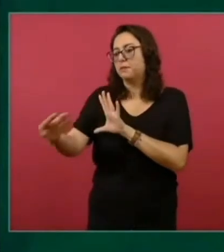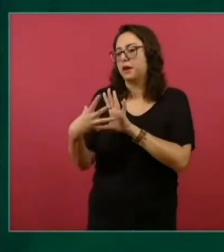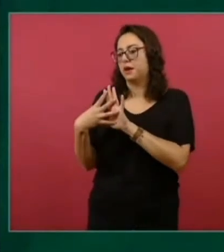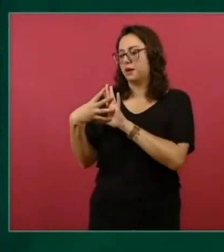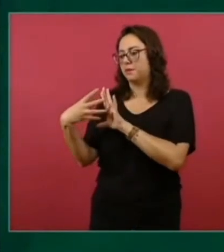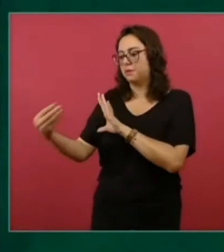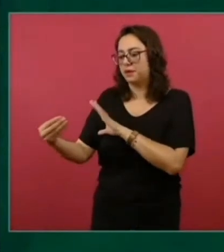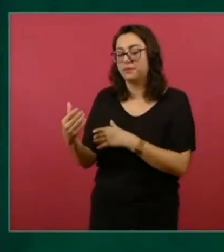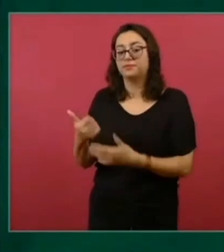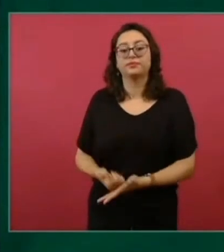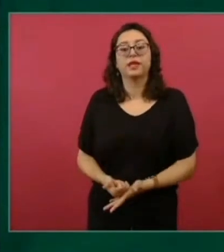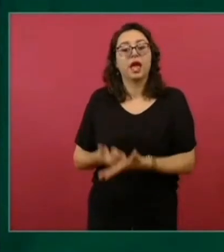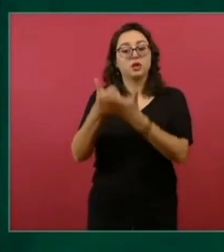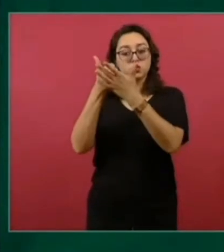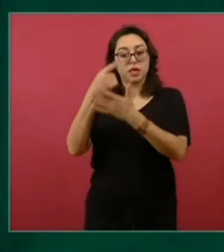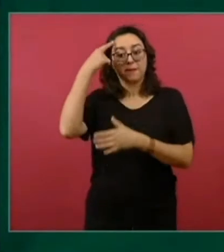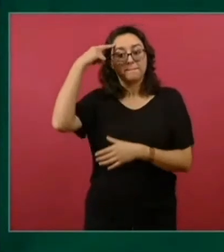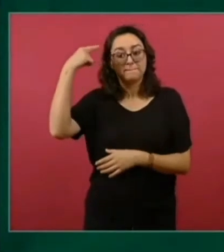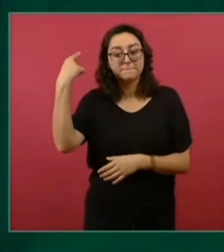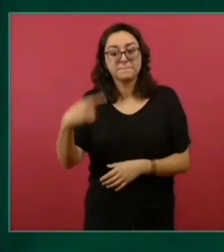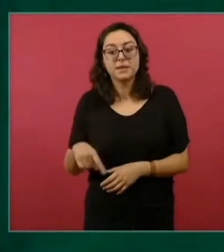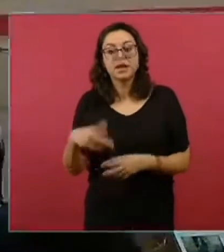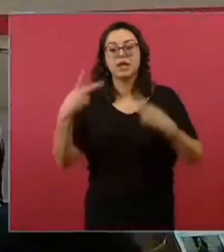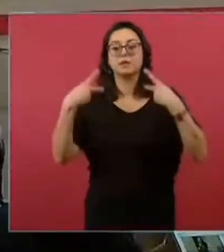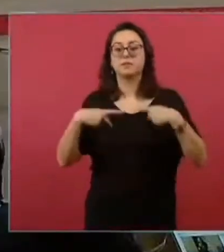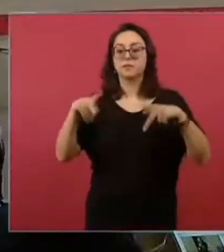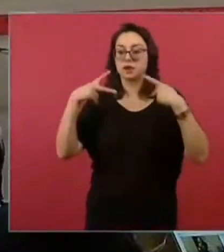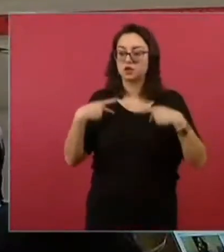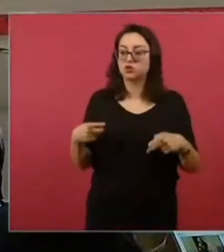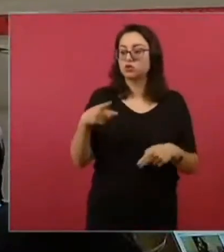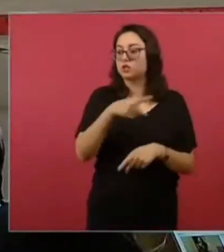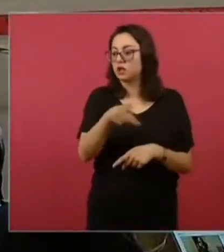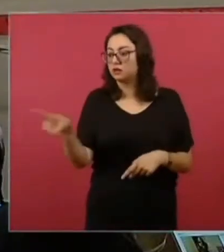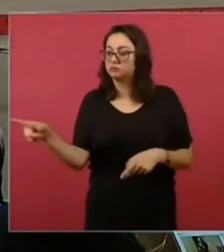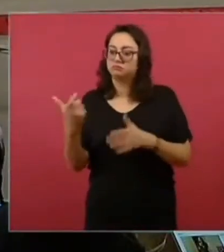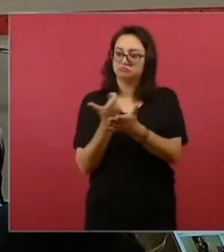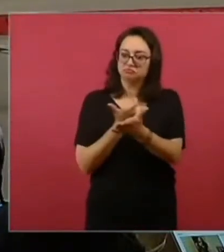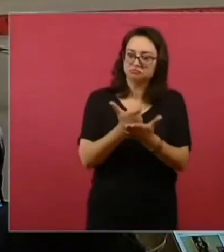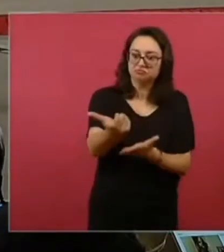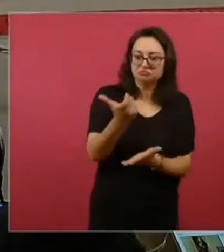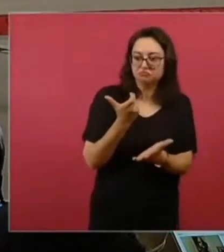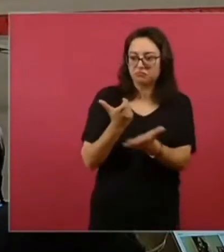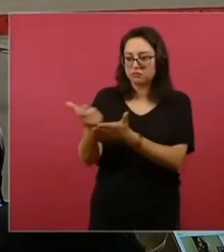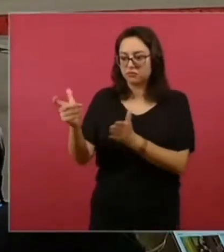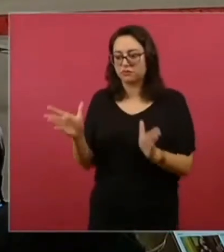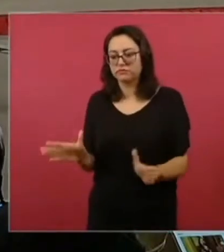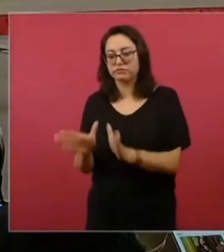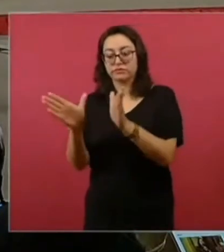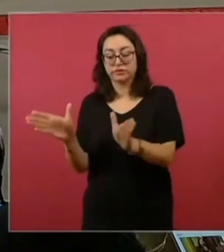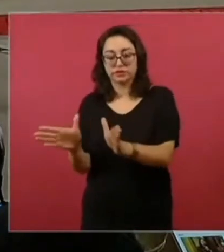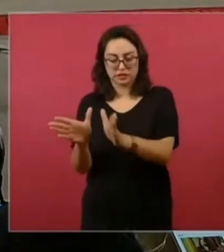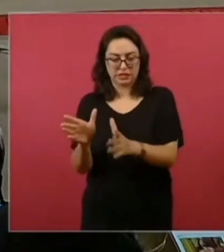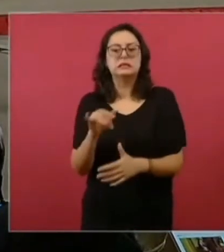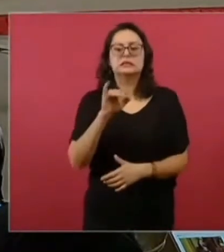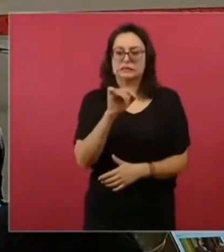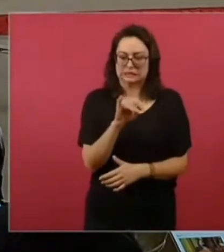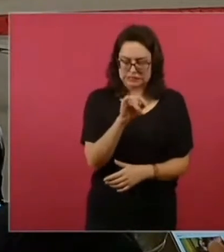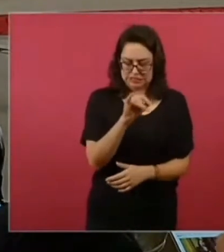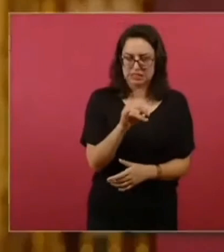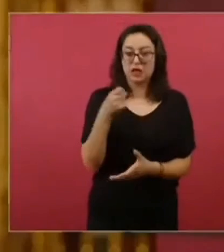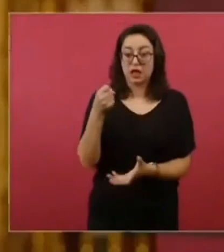sociales de transferencias directas condicionadas y esto quiere decir que la agencia de cooperación está dando recursos